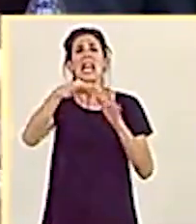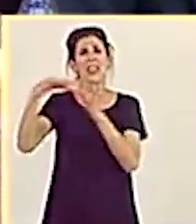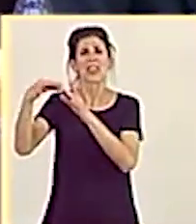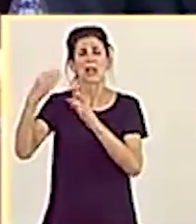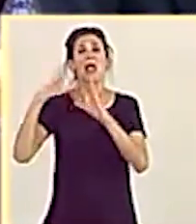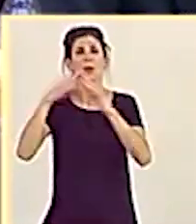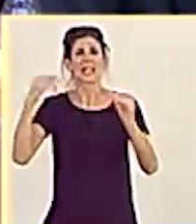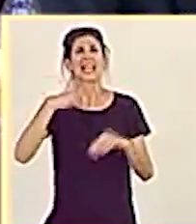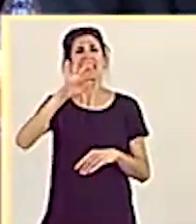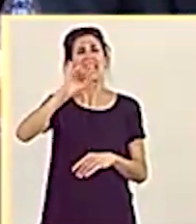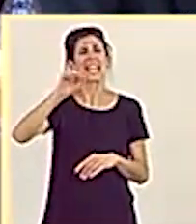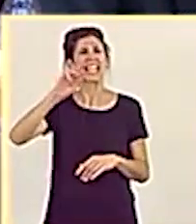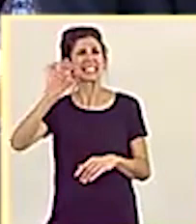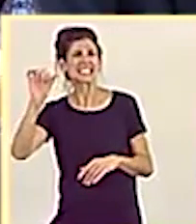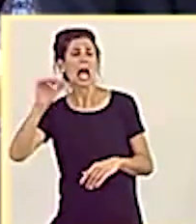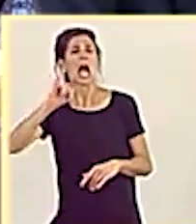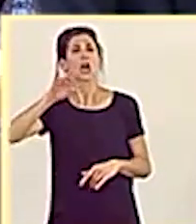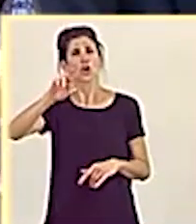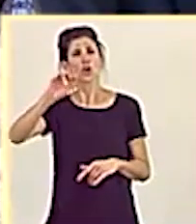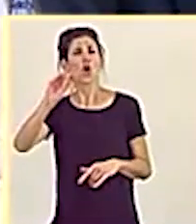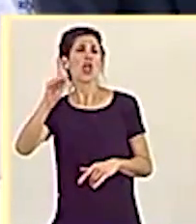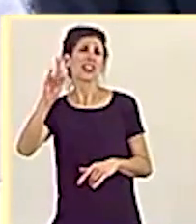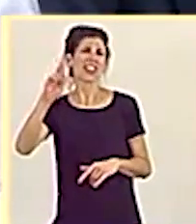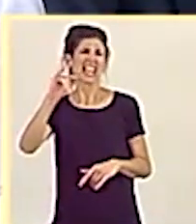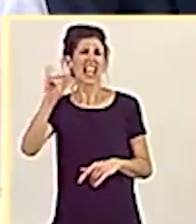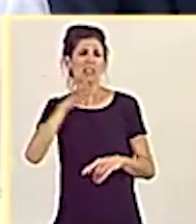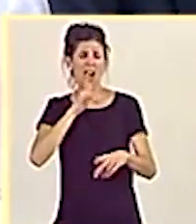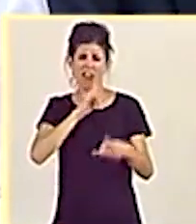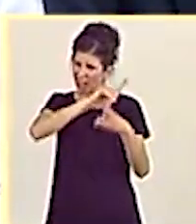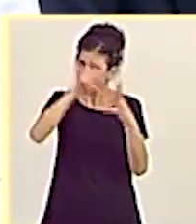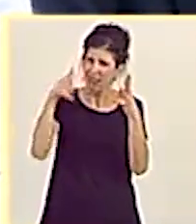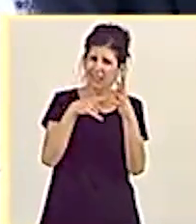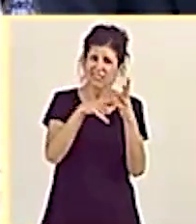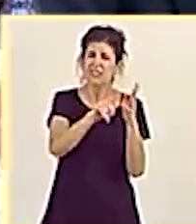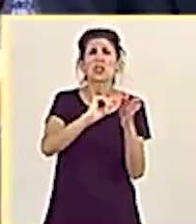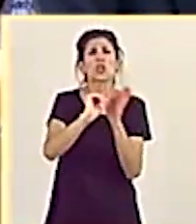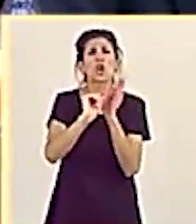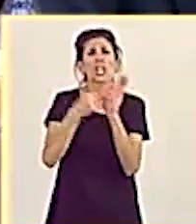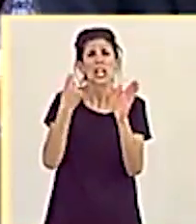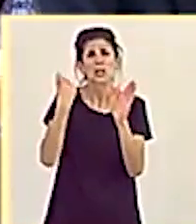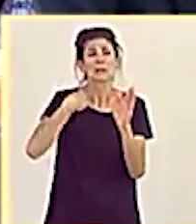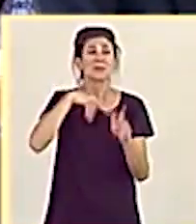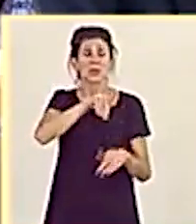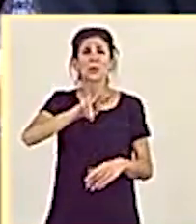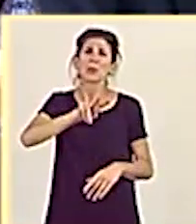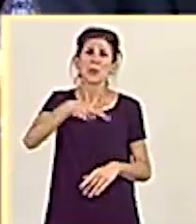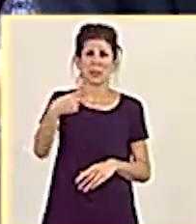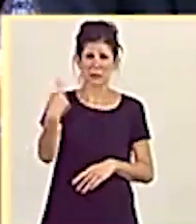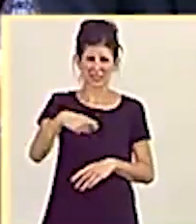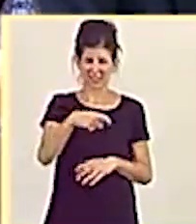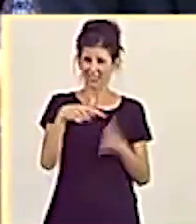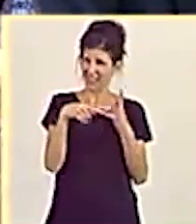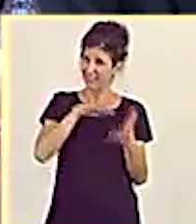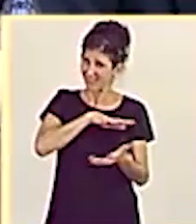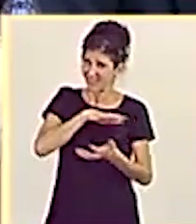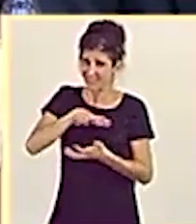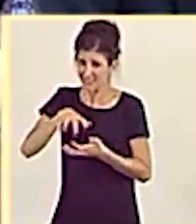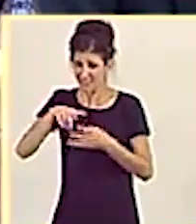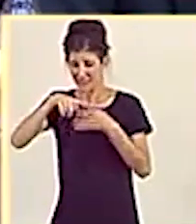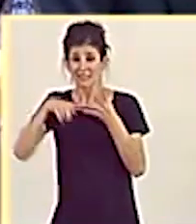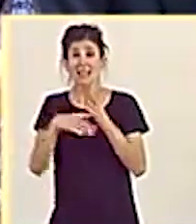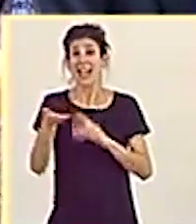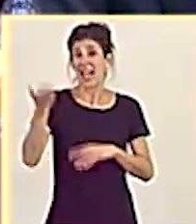Teresa Rodríguez. Y ahora conocemos sus líos con los contratos de su vicepresidencia. Tal y como publicó